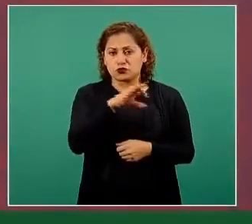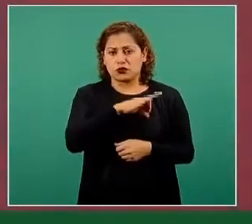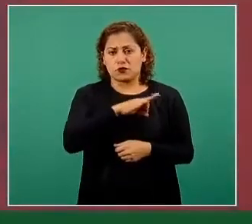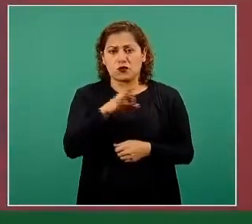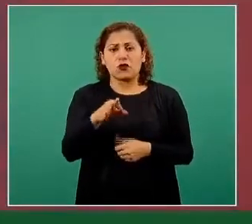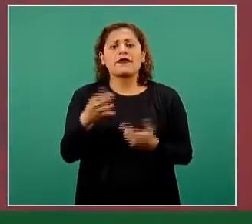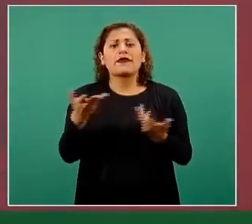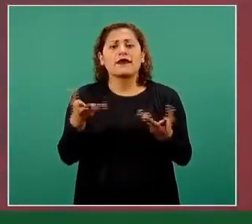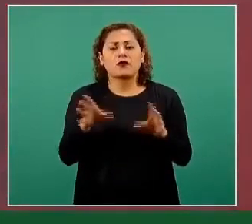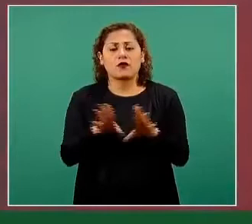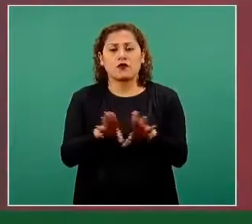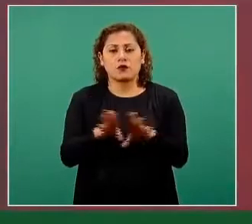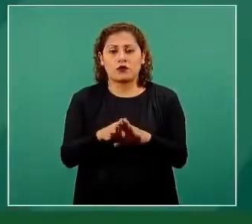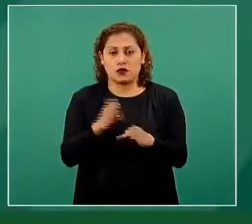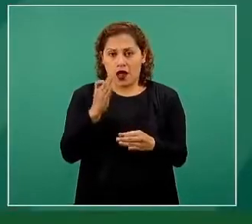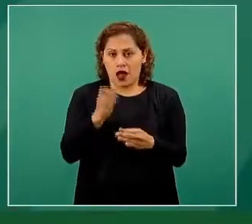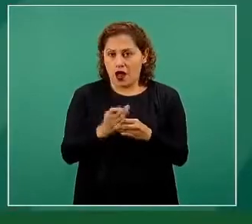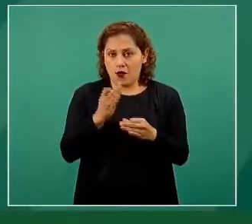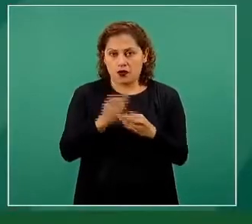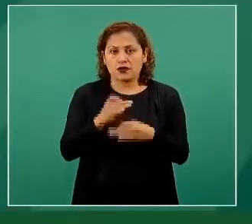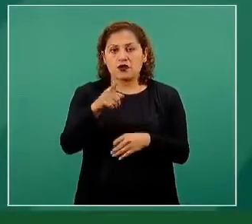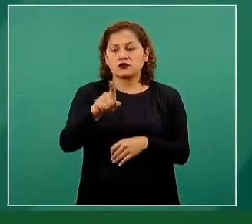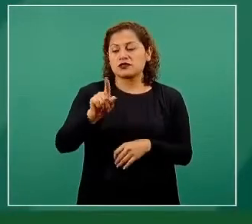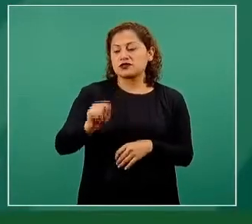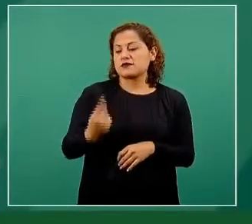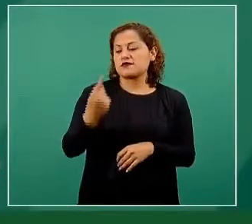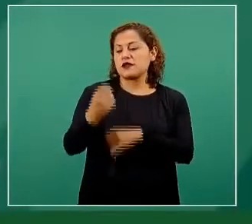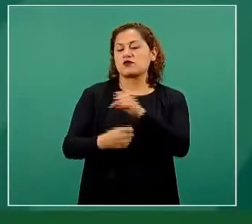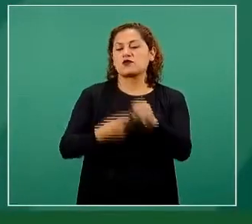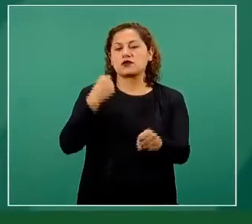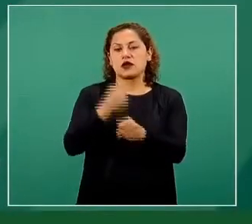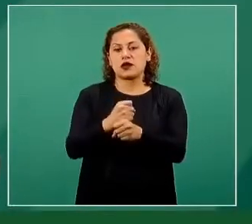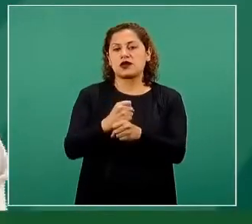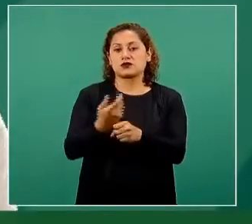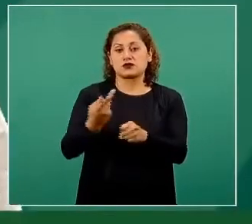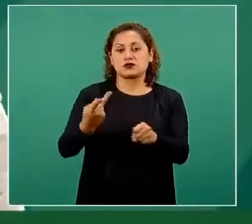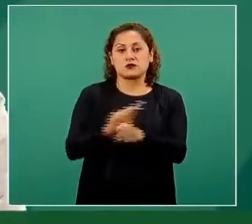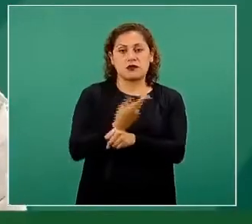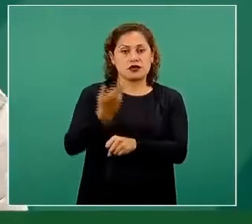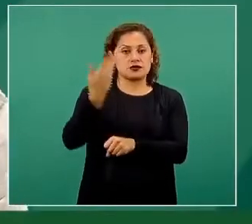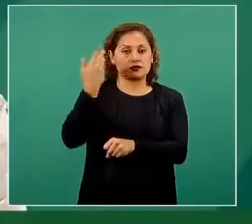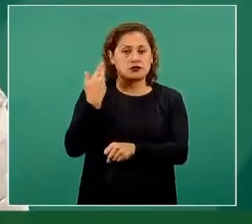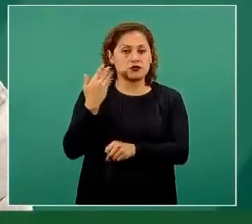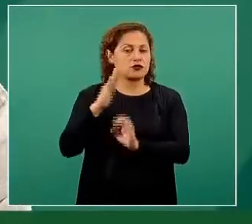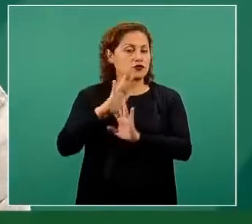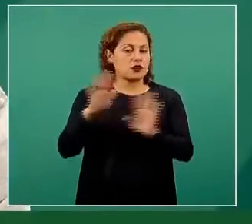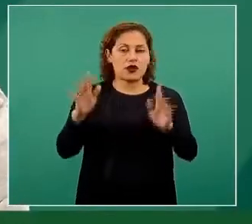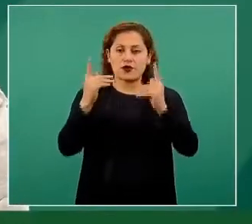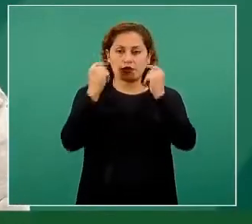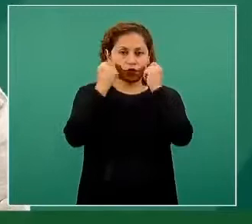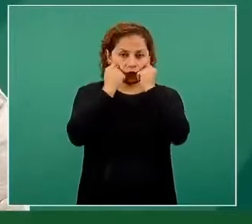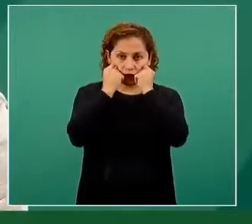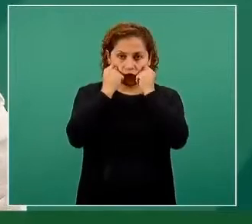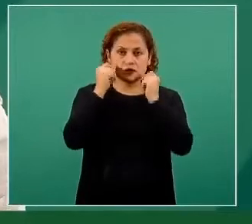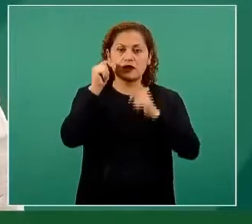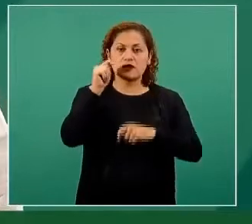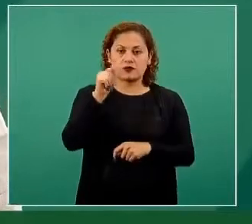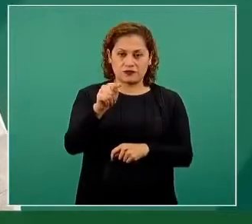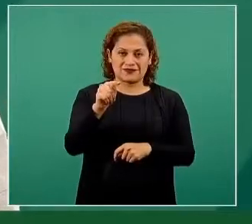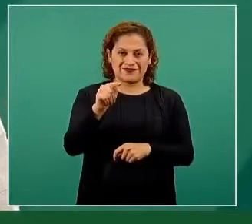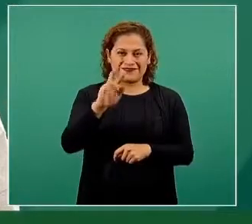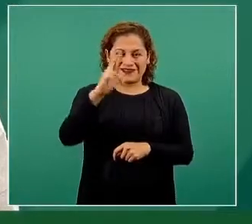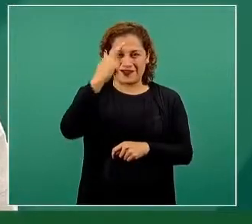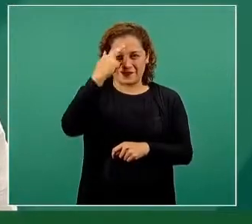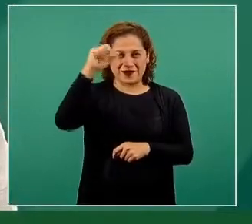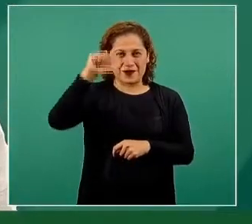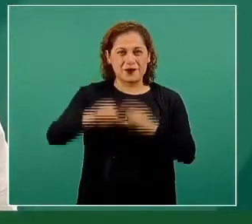es, ahora mismo, no importa que usted tenga 71 años y que ya estemos en la etapa de 50-59, como lo dijimos